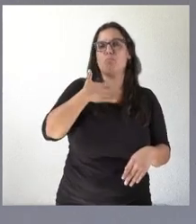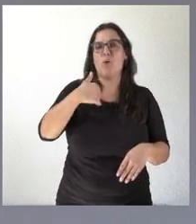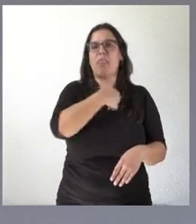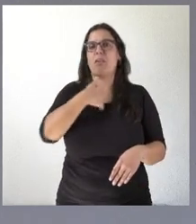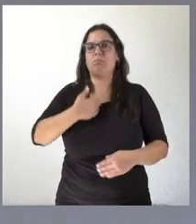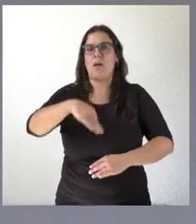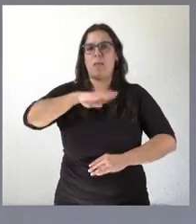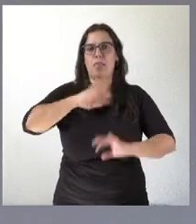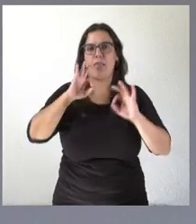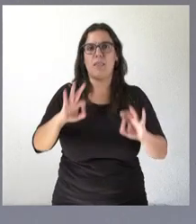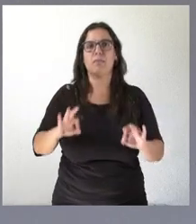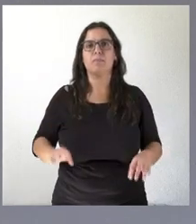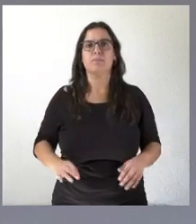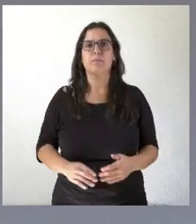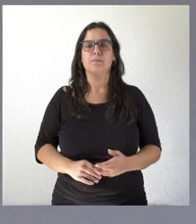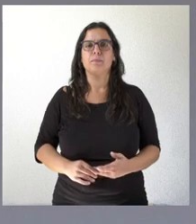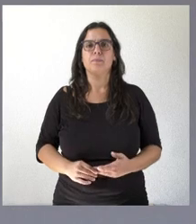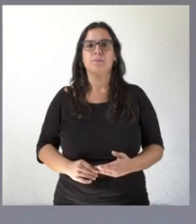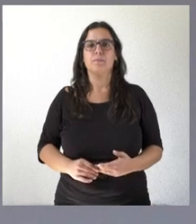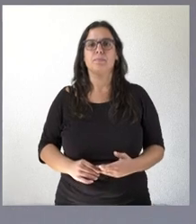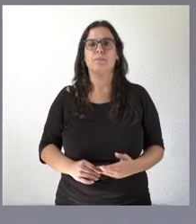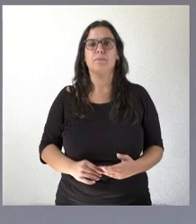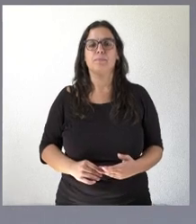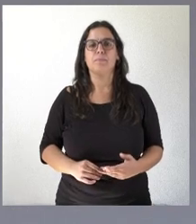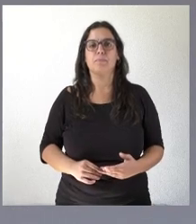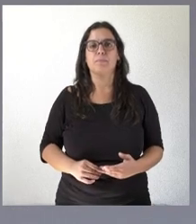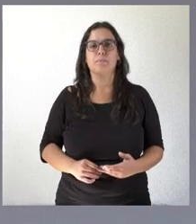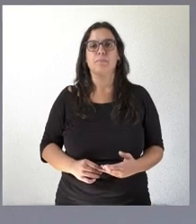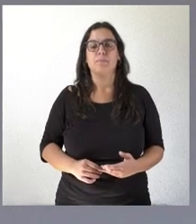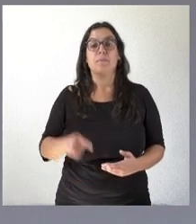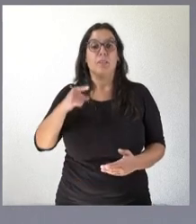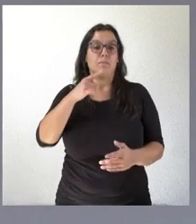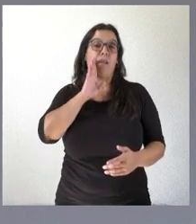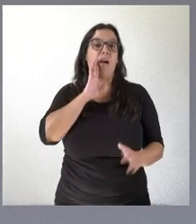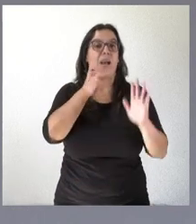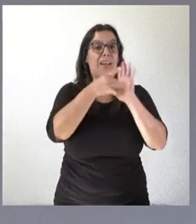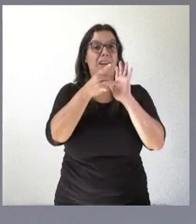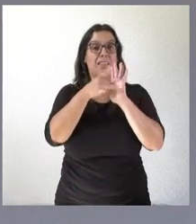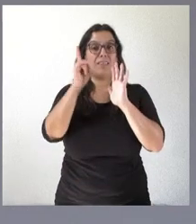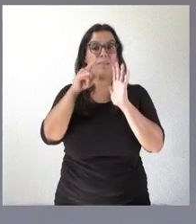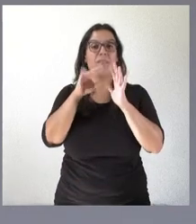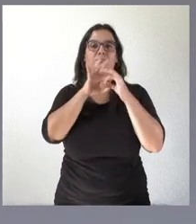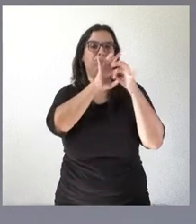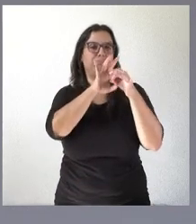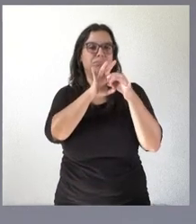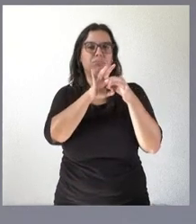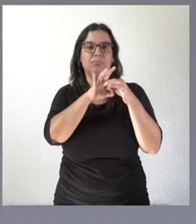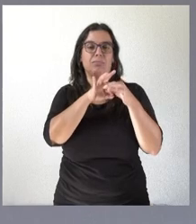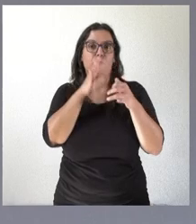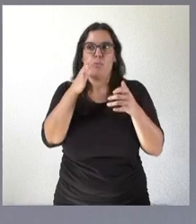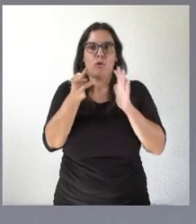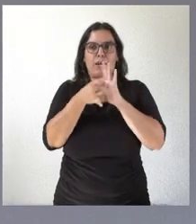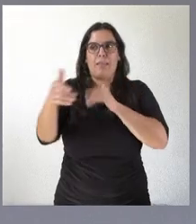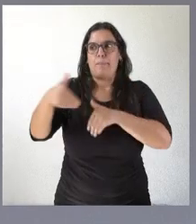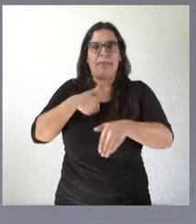profesión. Eso nos da y nos habla de esa calidad a la que me refería anteriormente y que tan demandada es